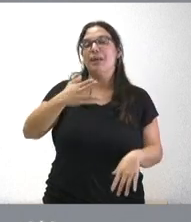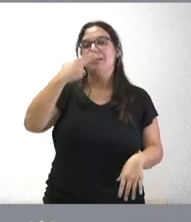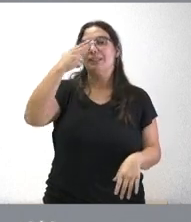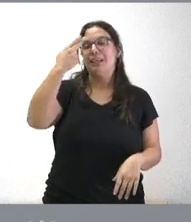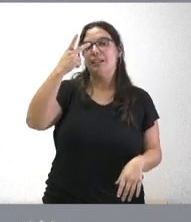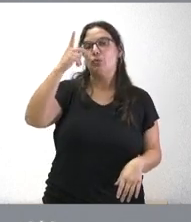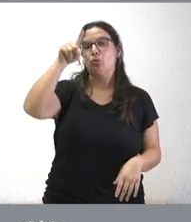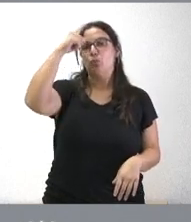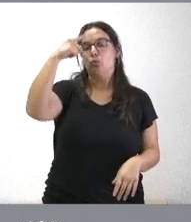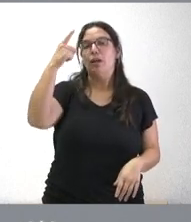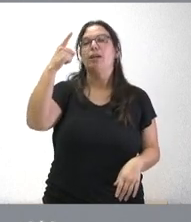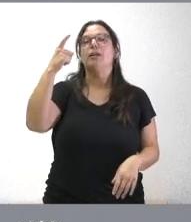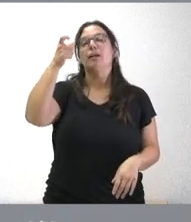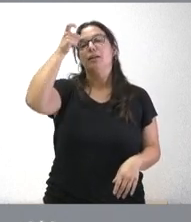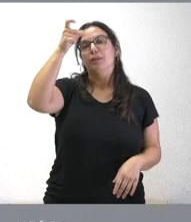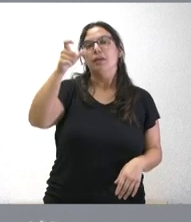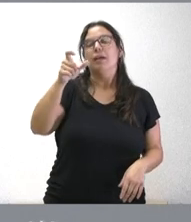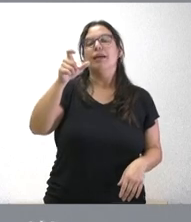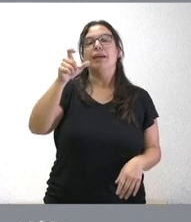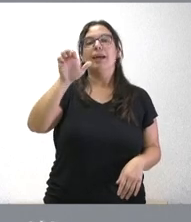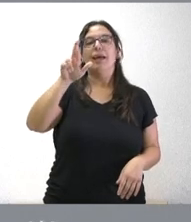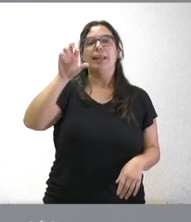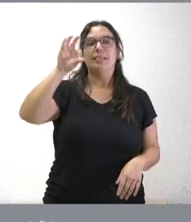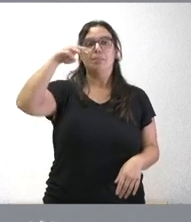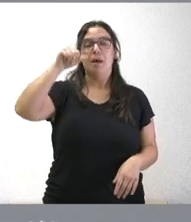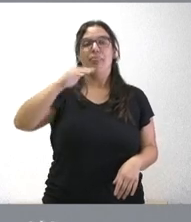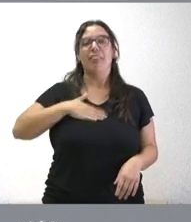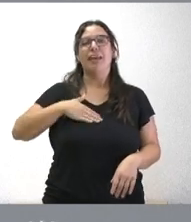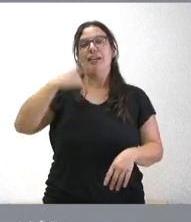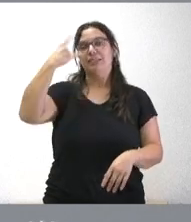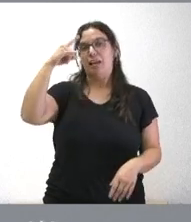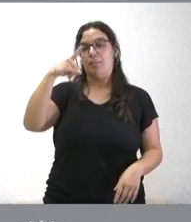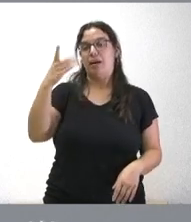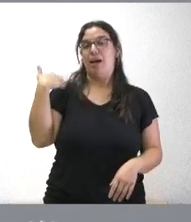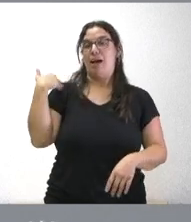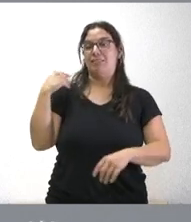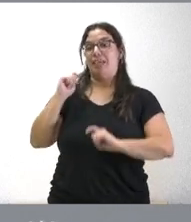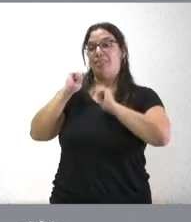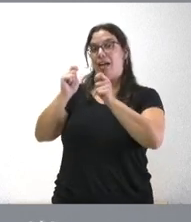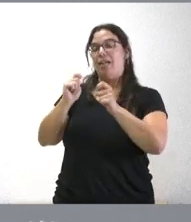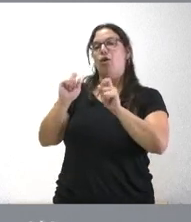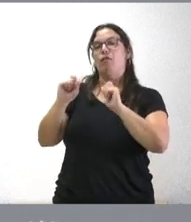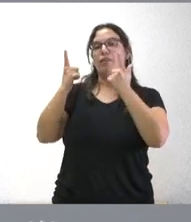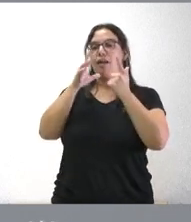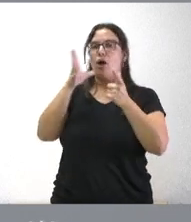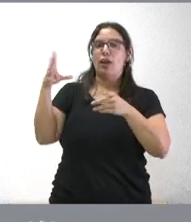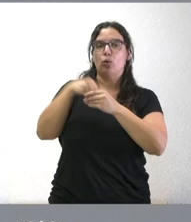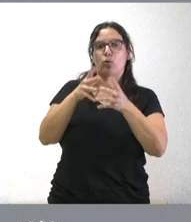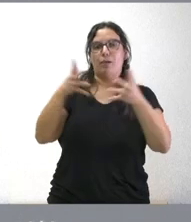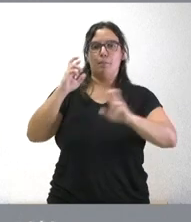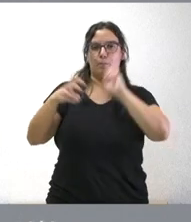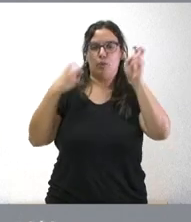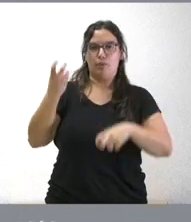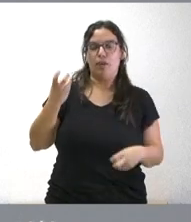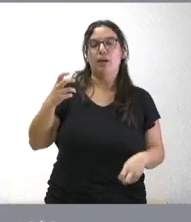Esma de la edesma en Salamanca se adecua convenientemente la antigua declaración se incluye el barrio de las tenerías dentro de la delimitación